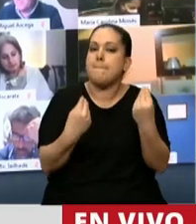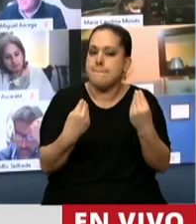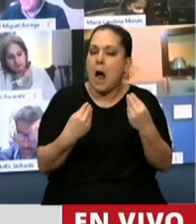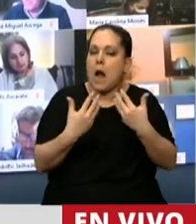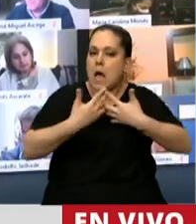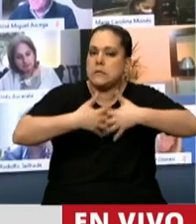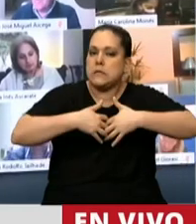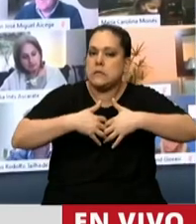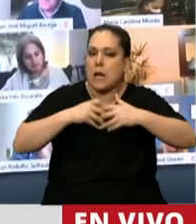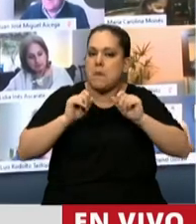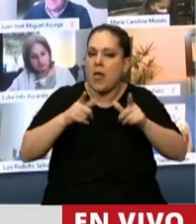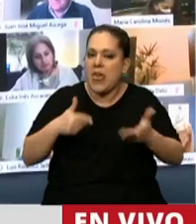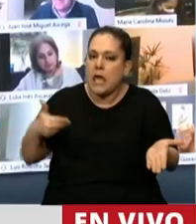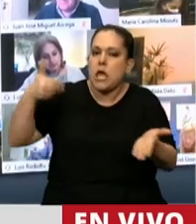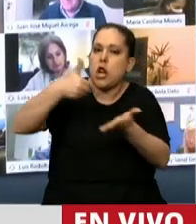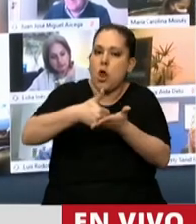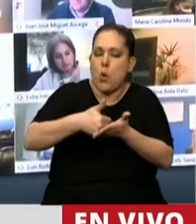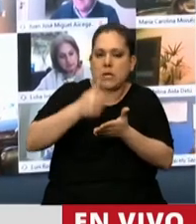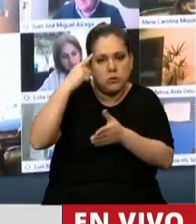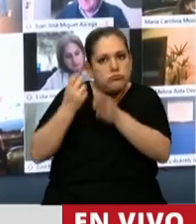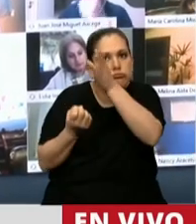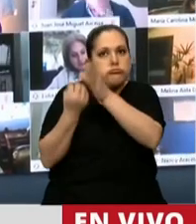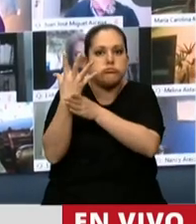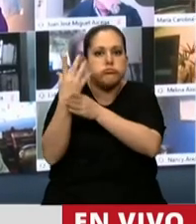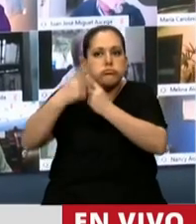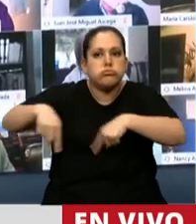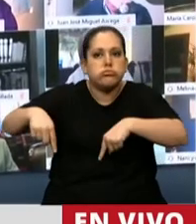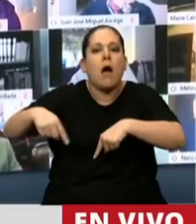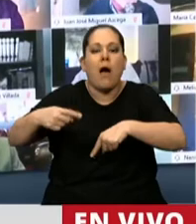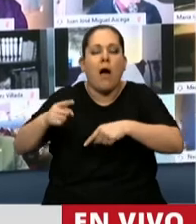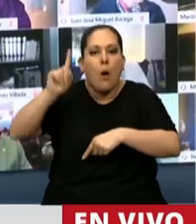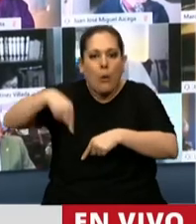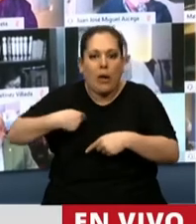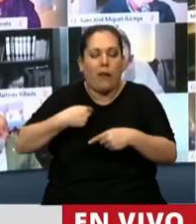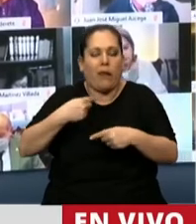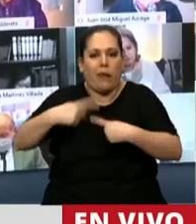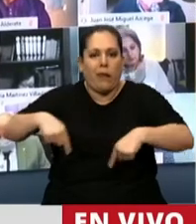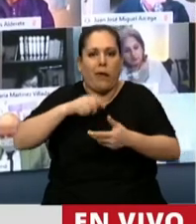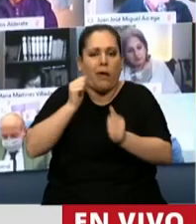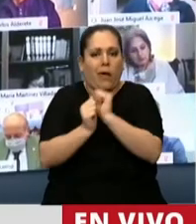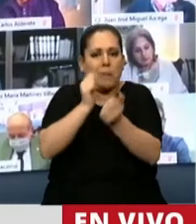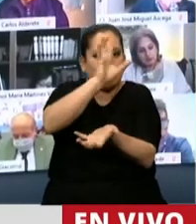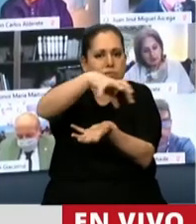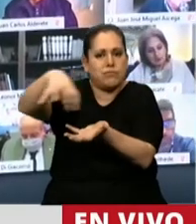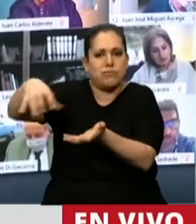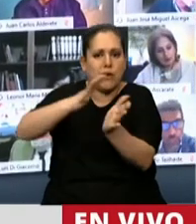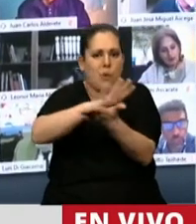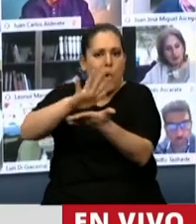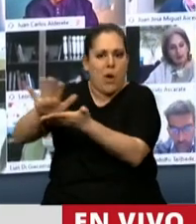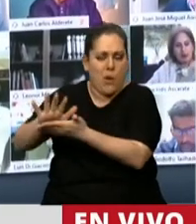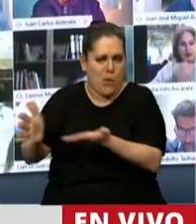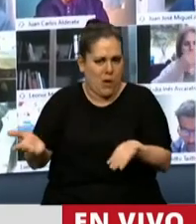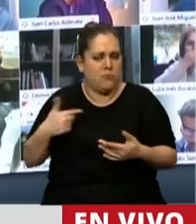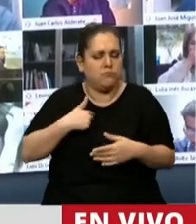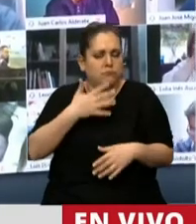sistema de innovación argentino y crear nuevas empresas. Entiendo que las modificaciones incorporadas por la Cámara